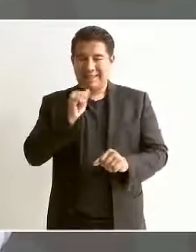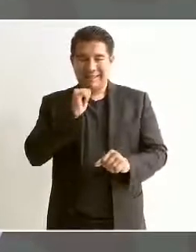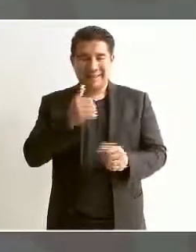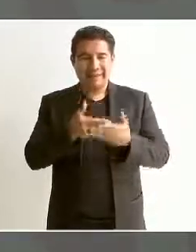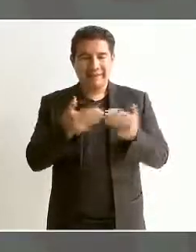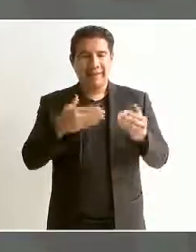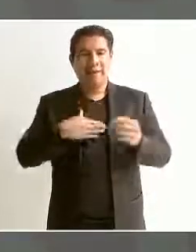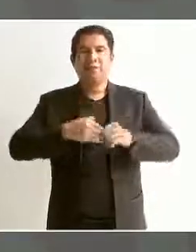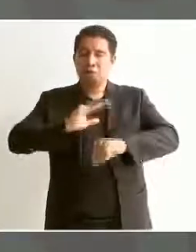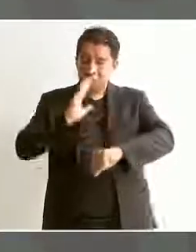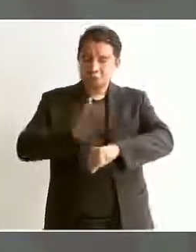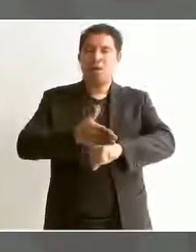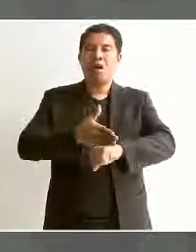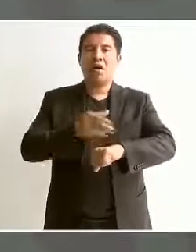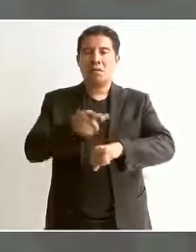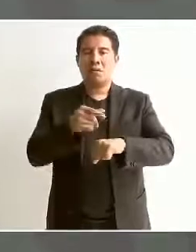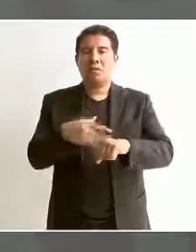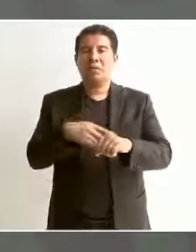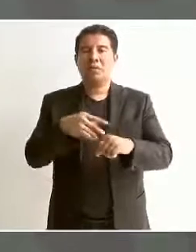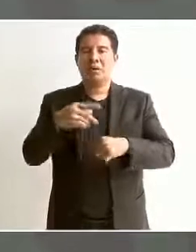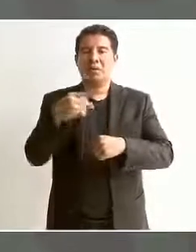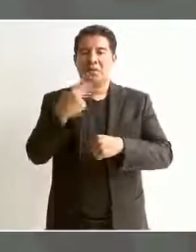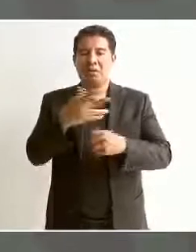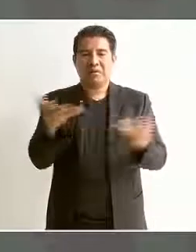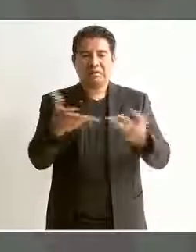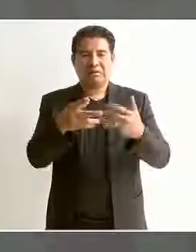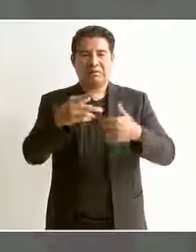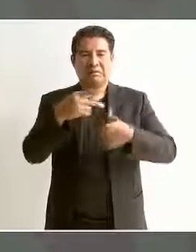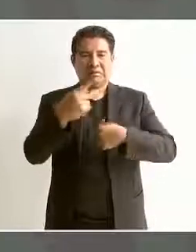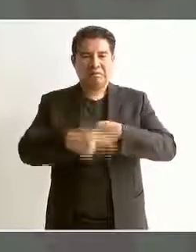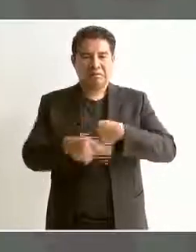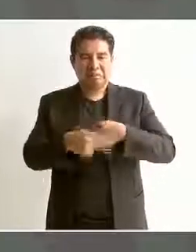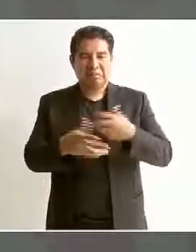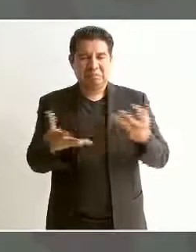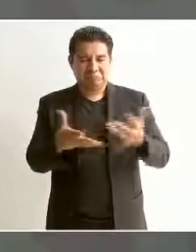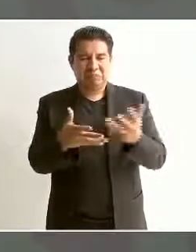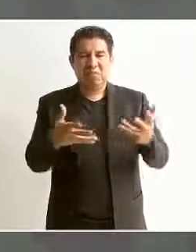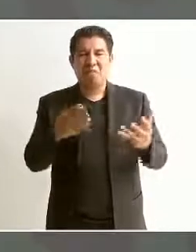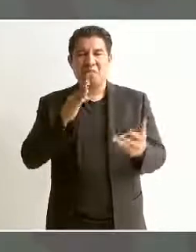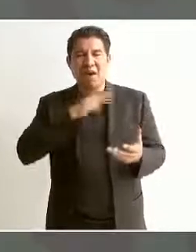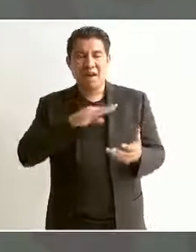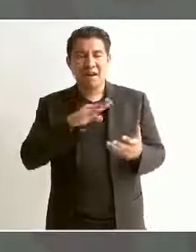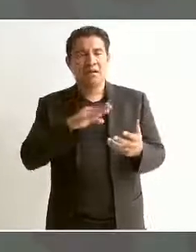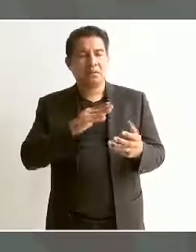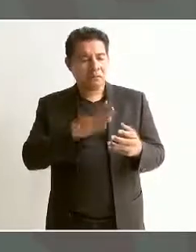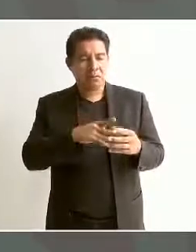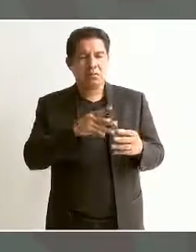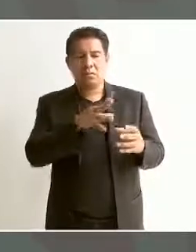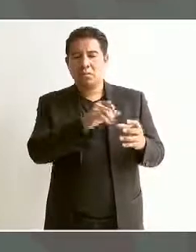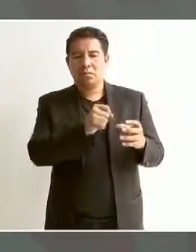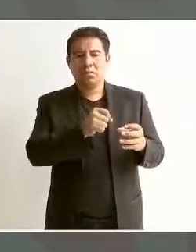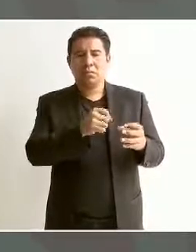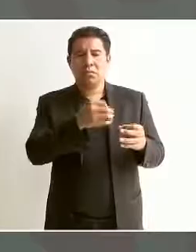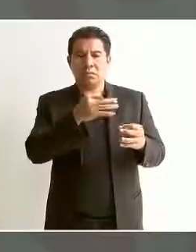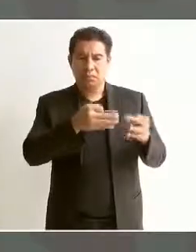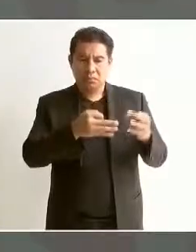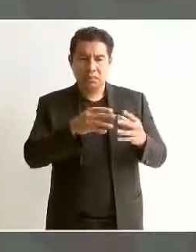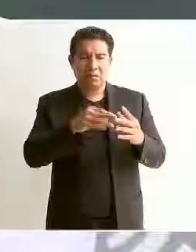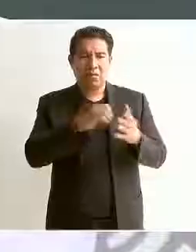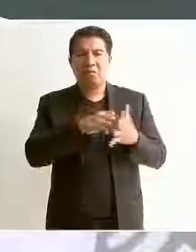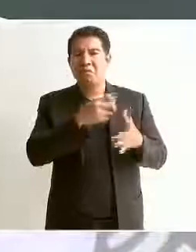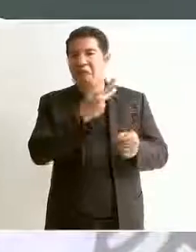castiga al delincuente común, al delincuente de las